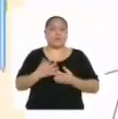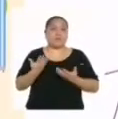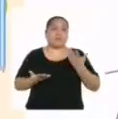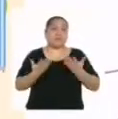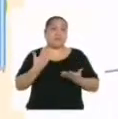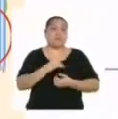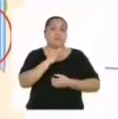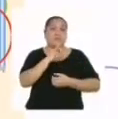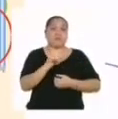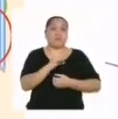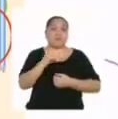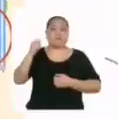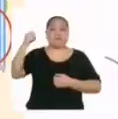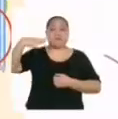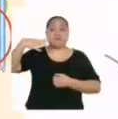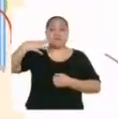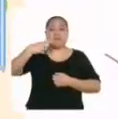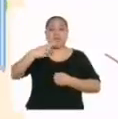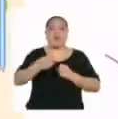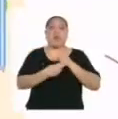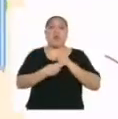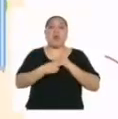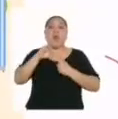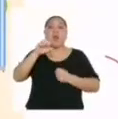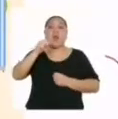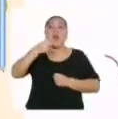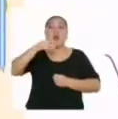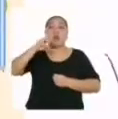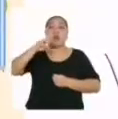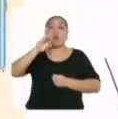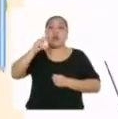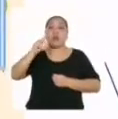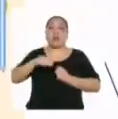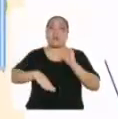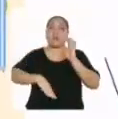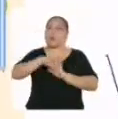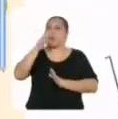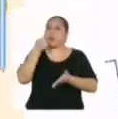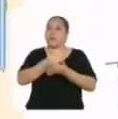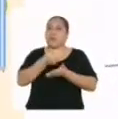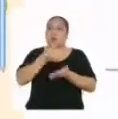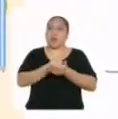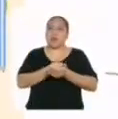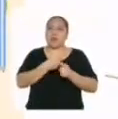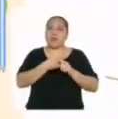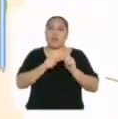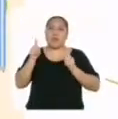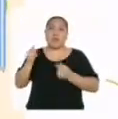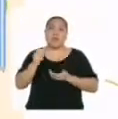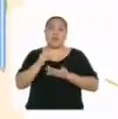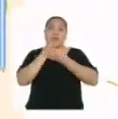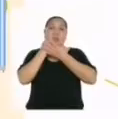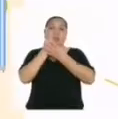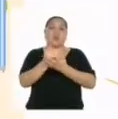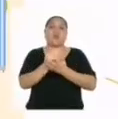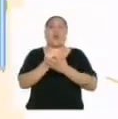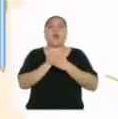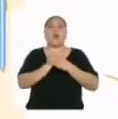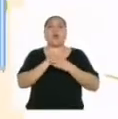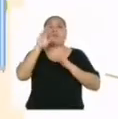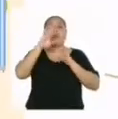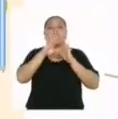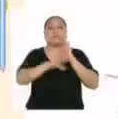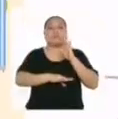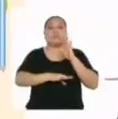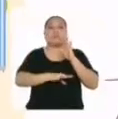podrían ser ahorradores, que también son más caros, pero nos ayudan a ahorrar